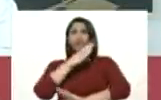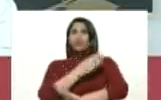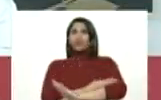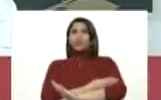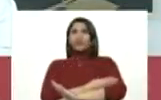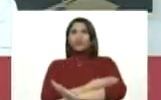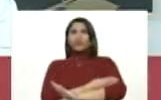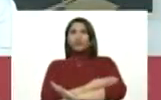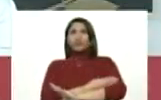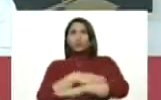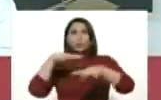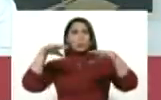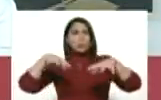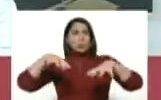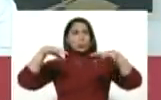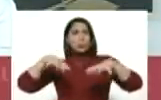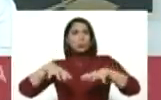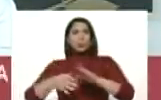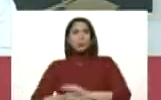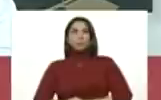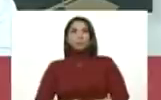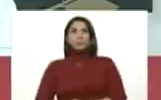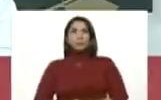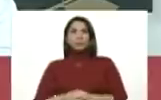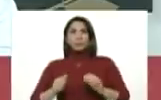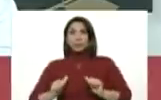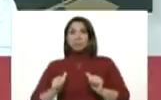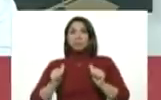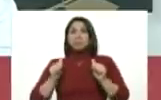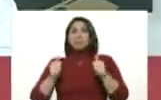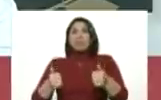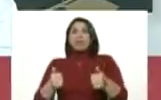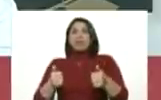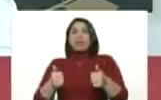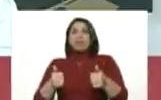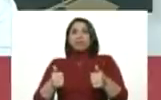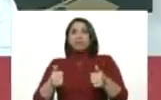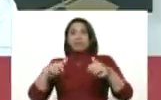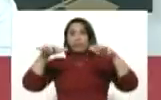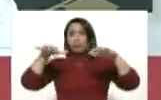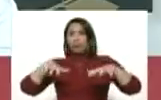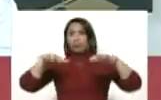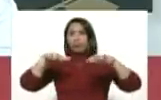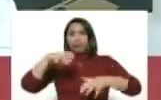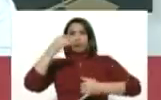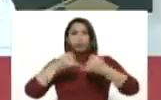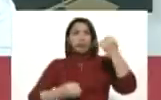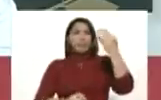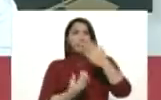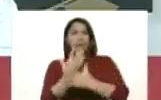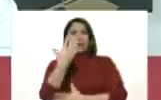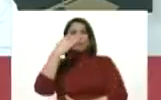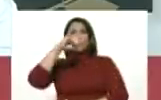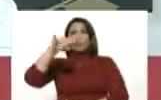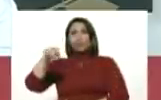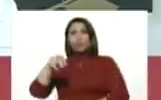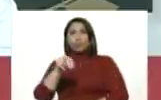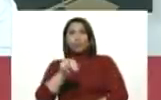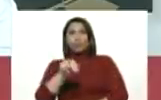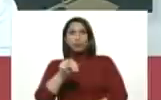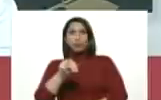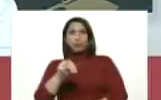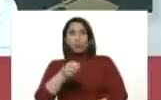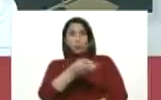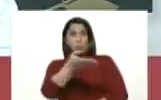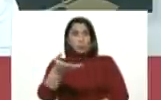Con su lluviecita. Comienza a llegar las lluvias de finales de mayo y de junio, pues. Así que si